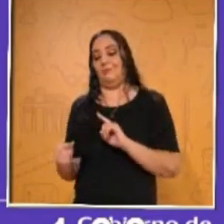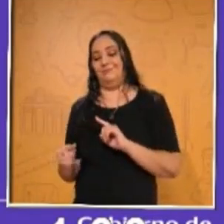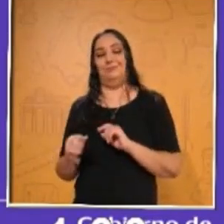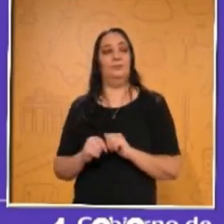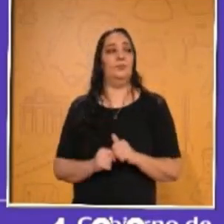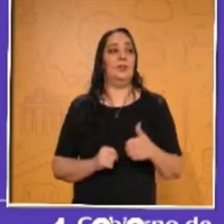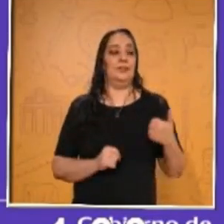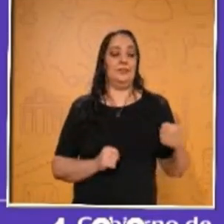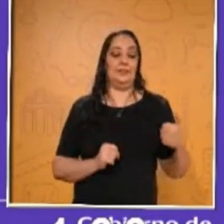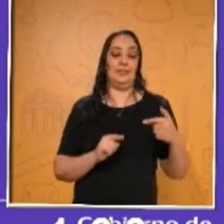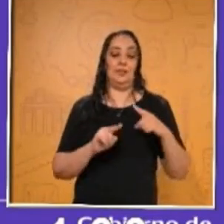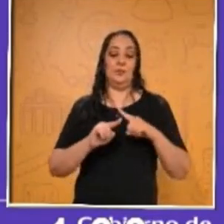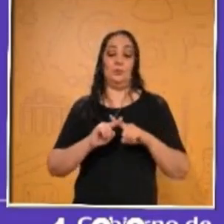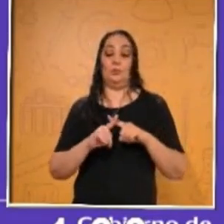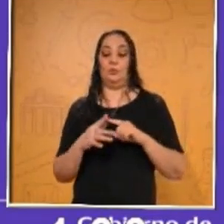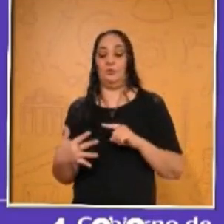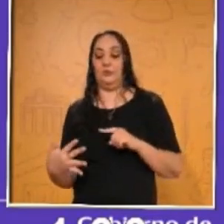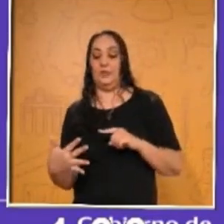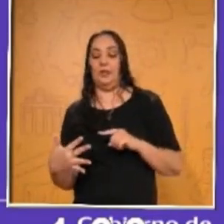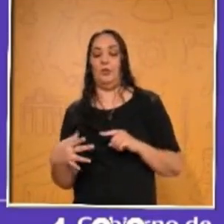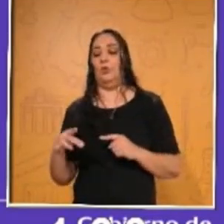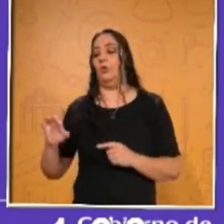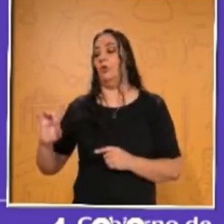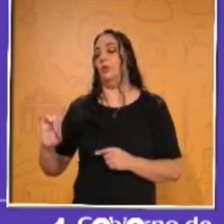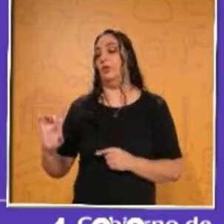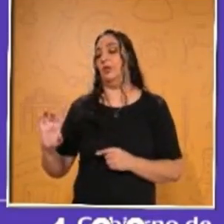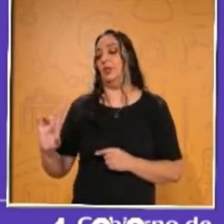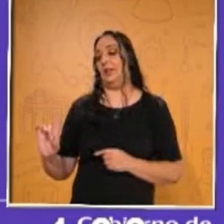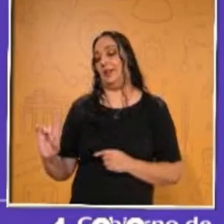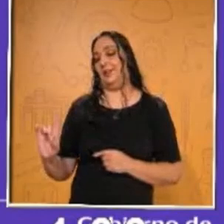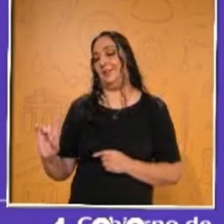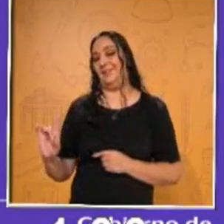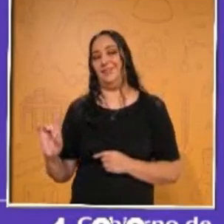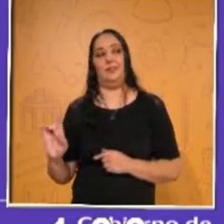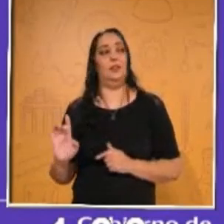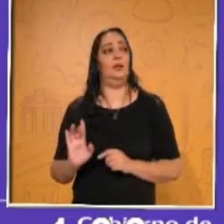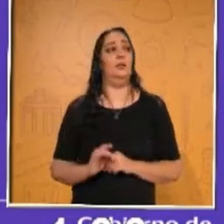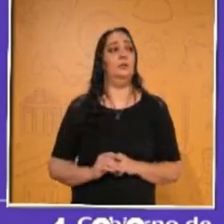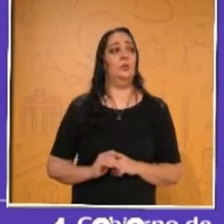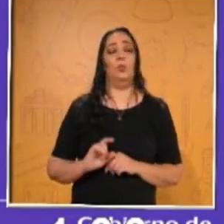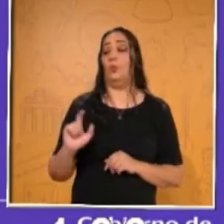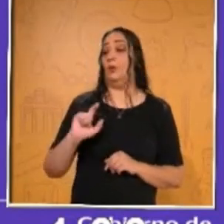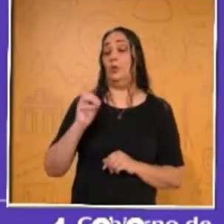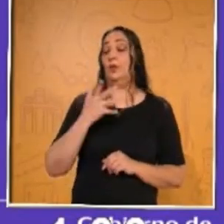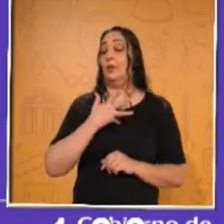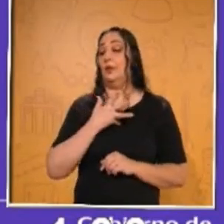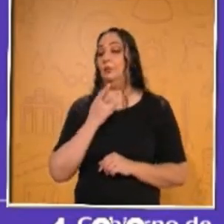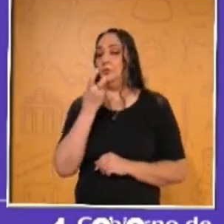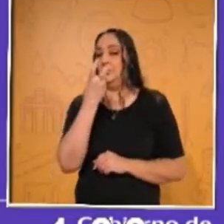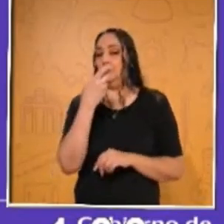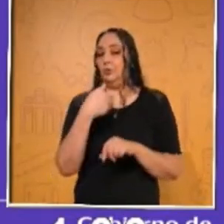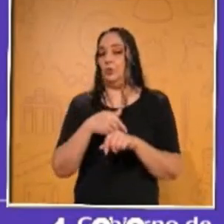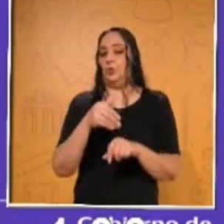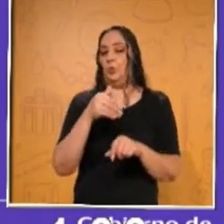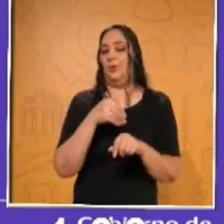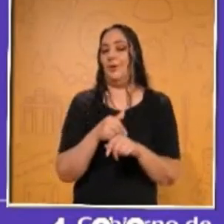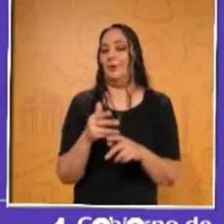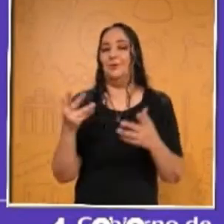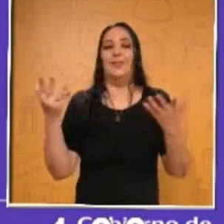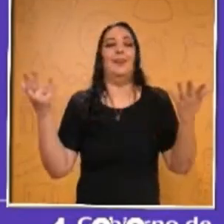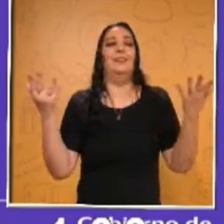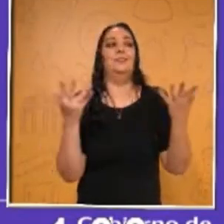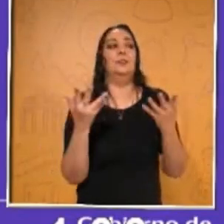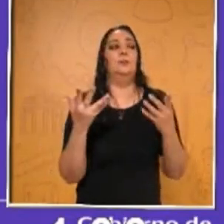Seis por cinco, treinta. ¿De acuerdo? Al tener estos números aquí, se realiza